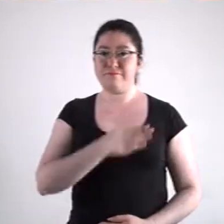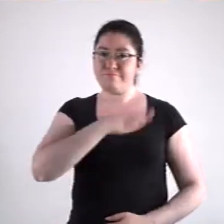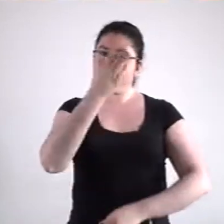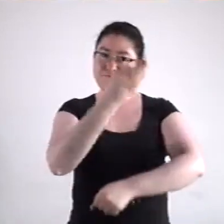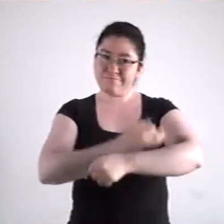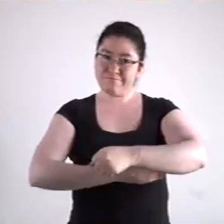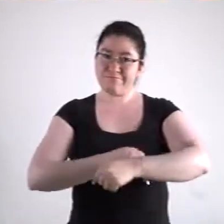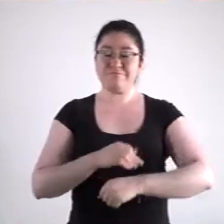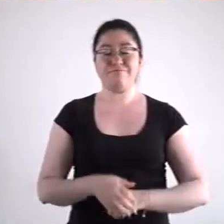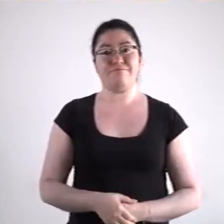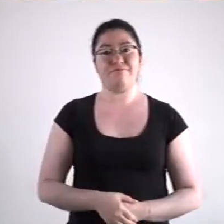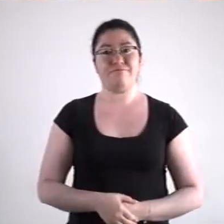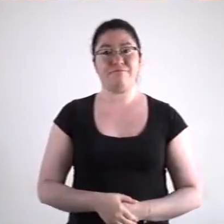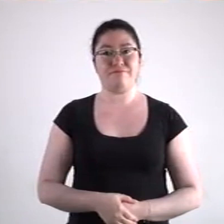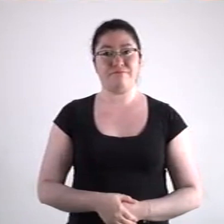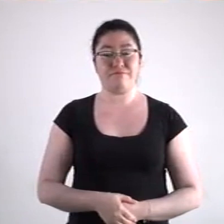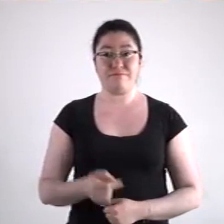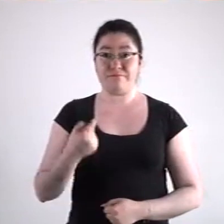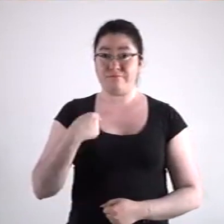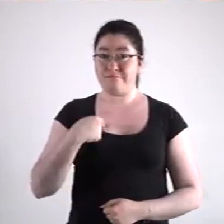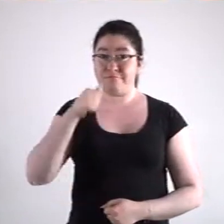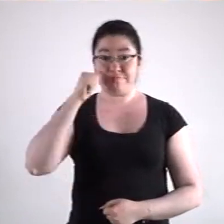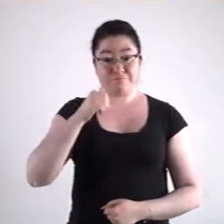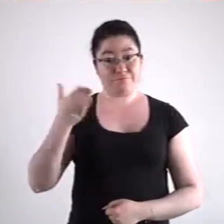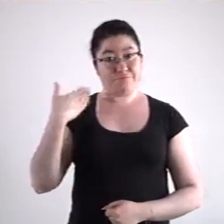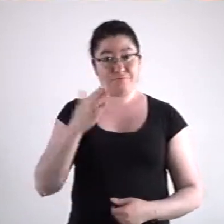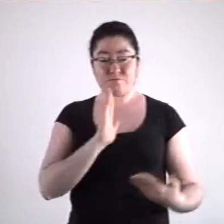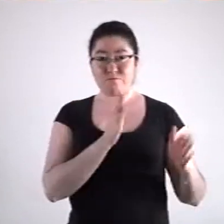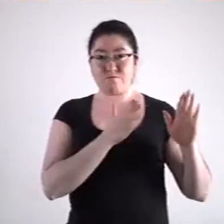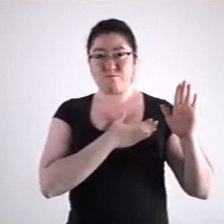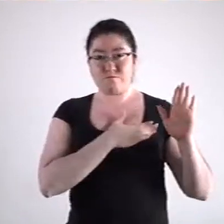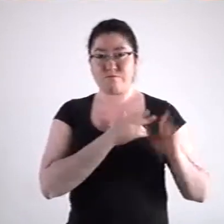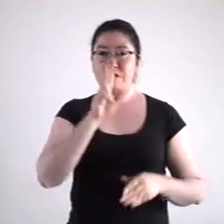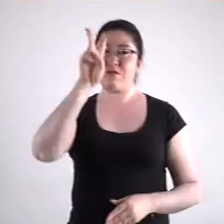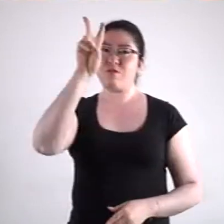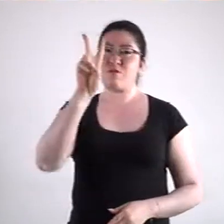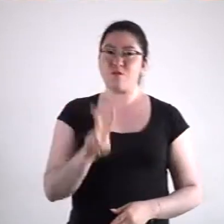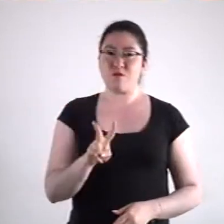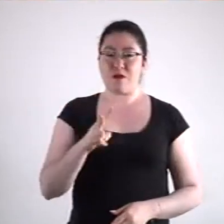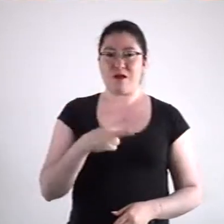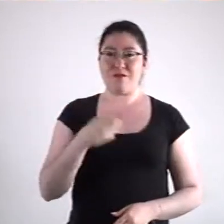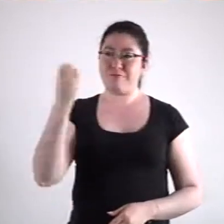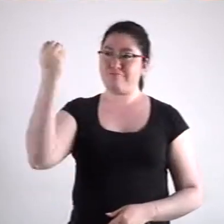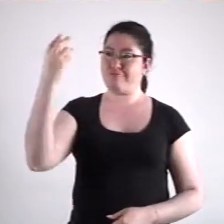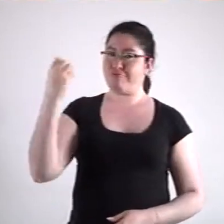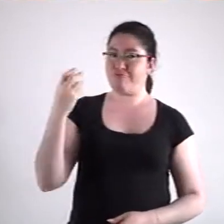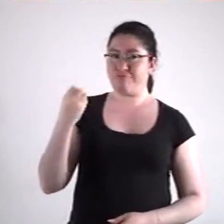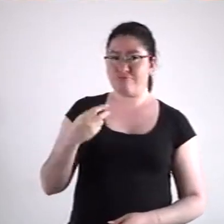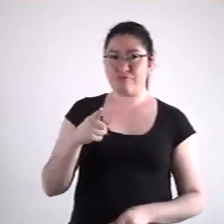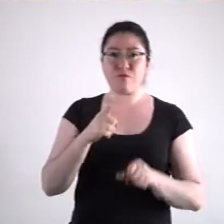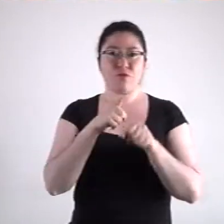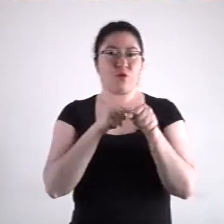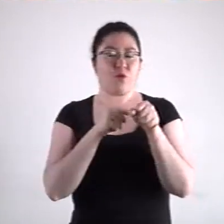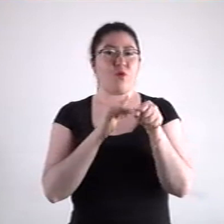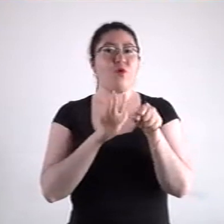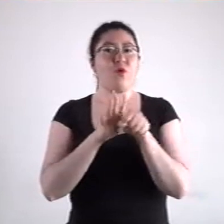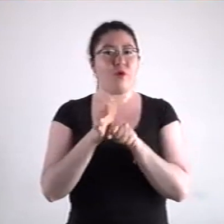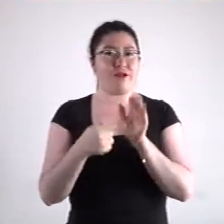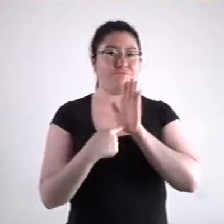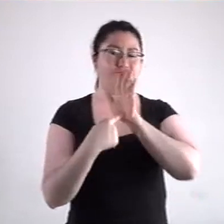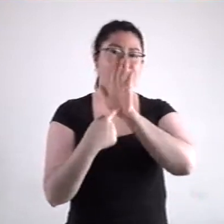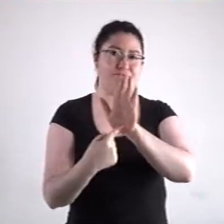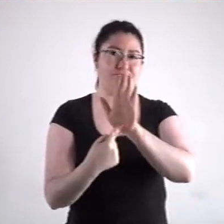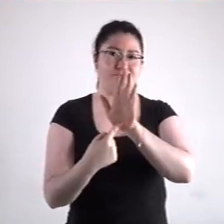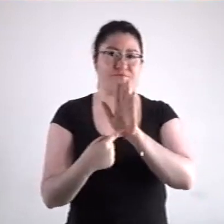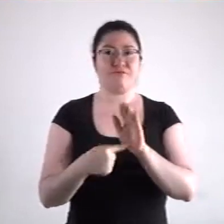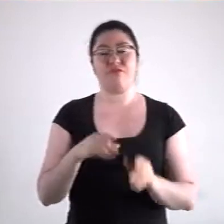Buenas tardes. Como me comprometí, cada viernes doy a conocer el color del semáforo sanitario COVID-19